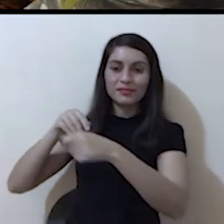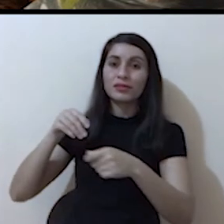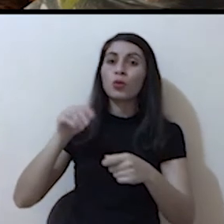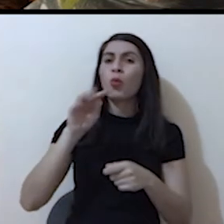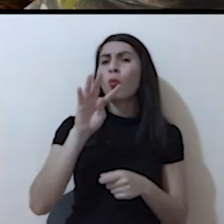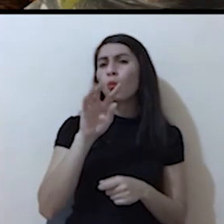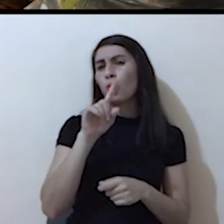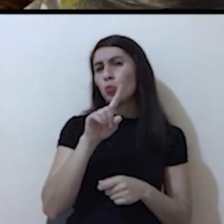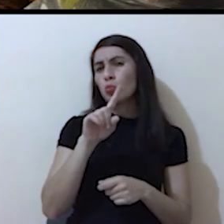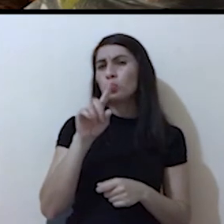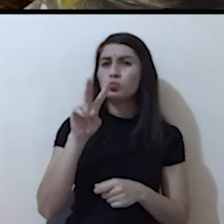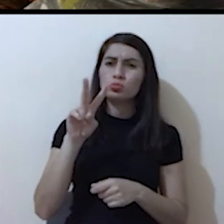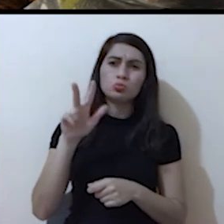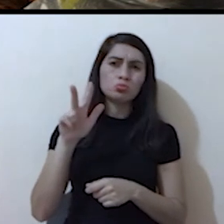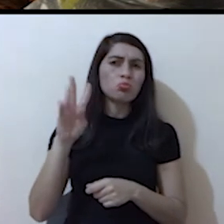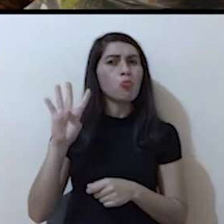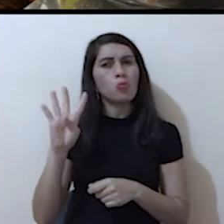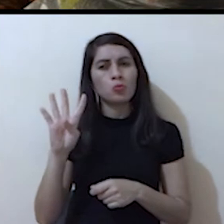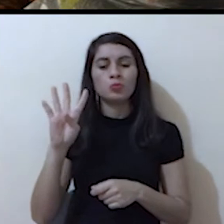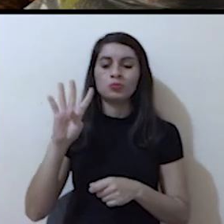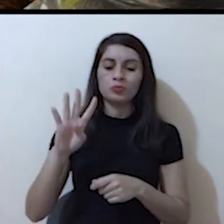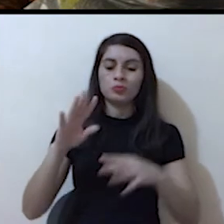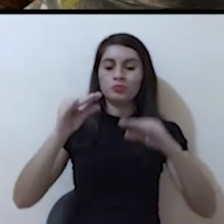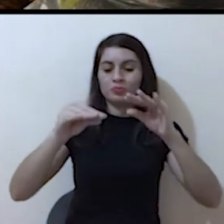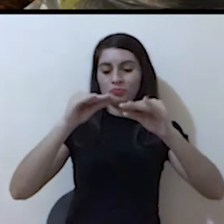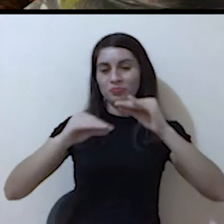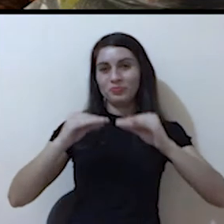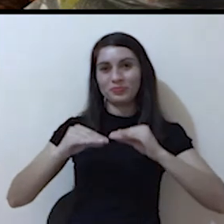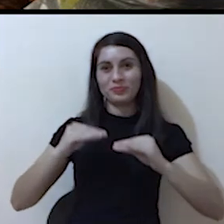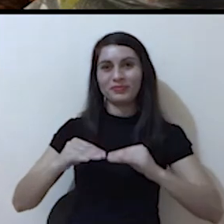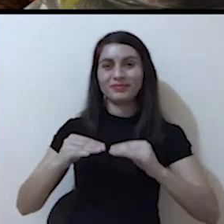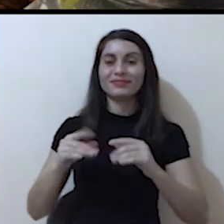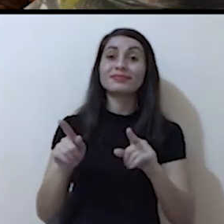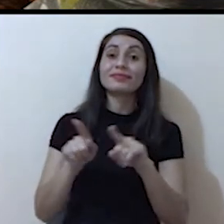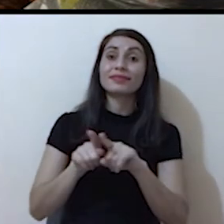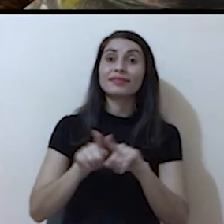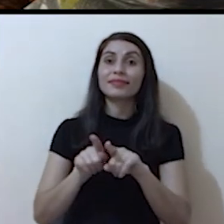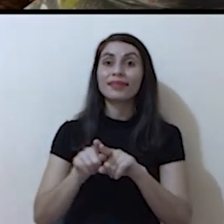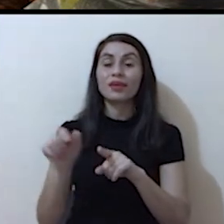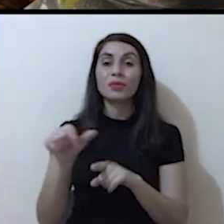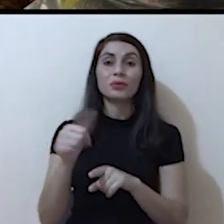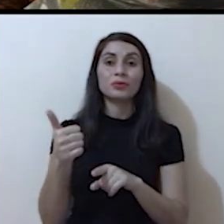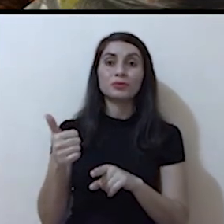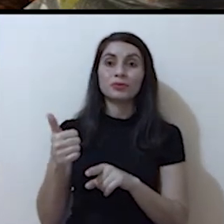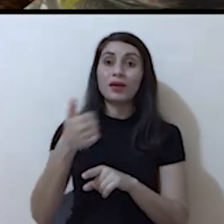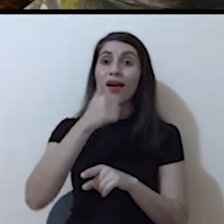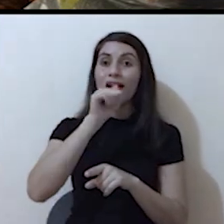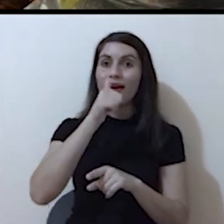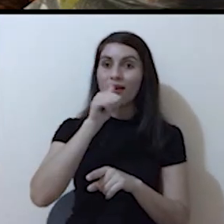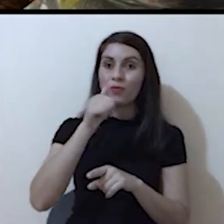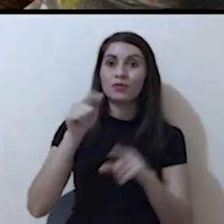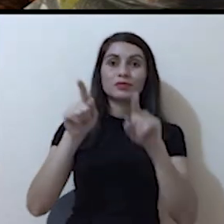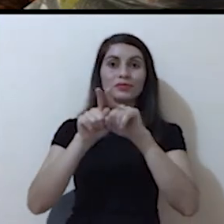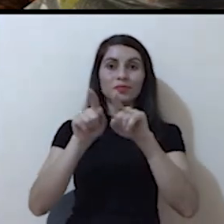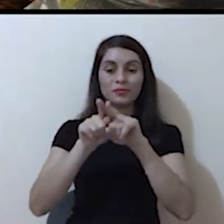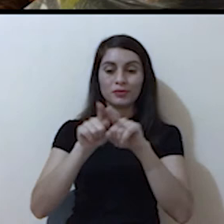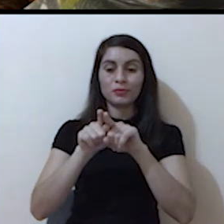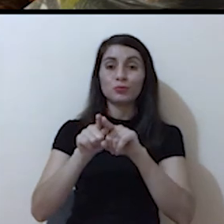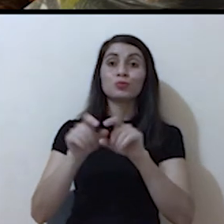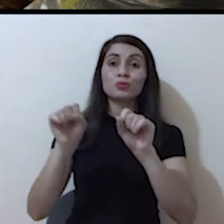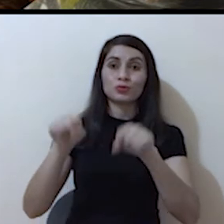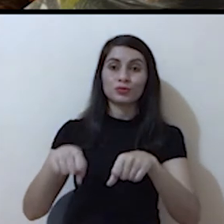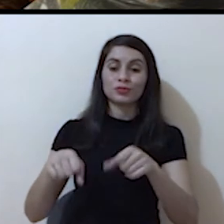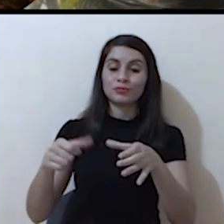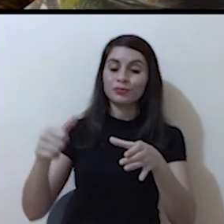aproximadamente tres a cuatro ojos. un recipiente conteniendo aproximadamente